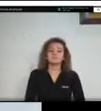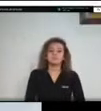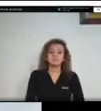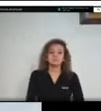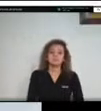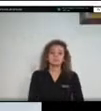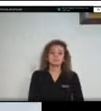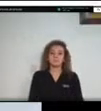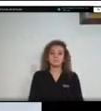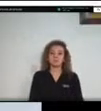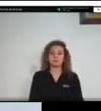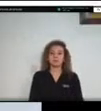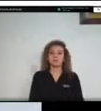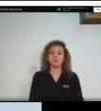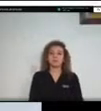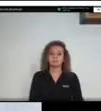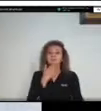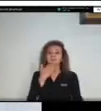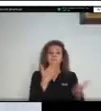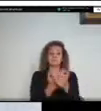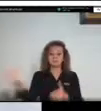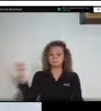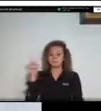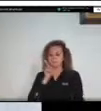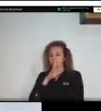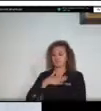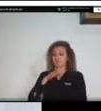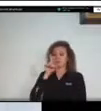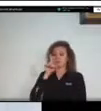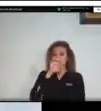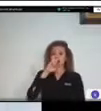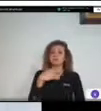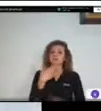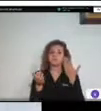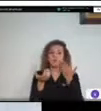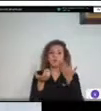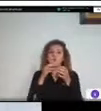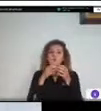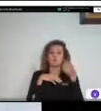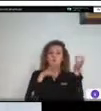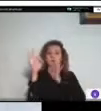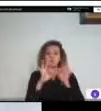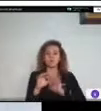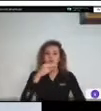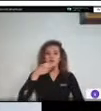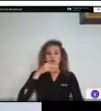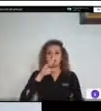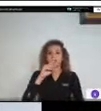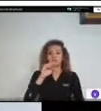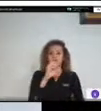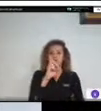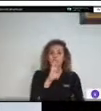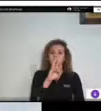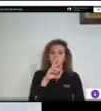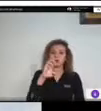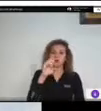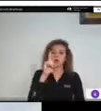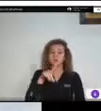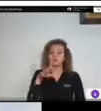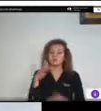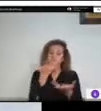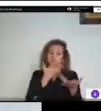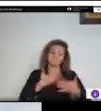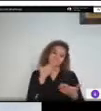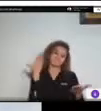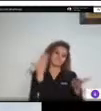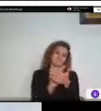transporte y logística de hidrocarburos estamos complacidos de acompañarlos en este espacio siempre aunando esfuerzos para la gestión